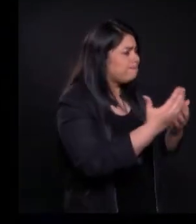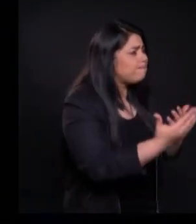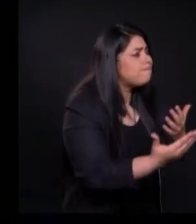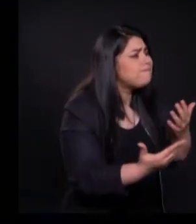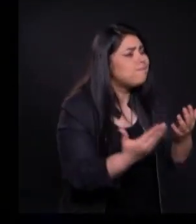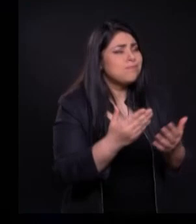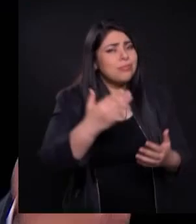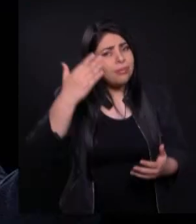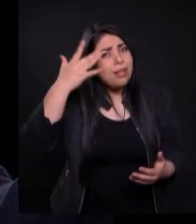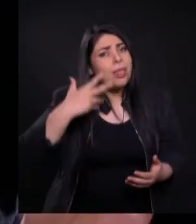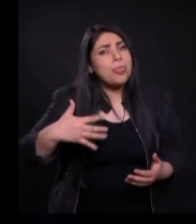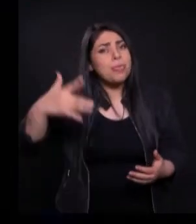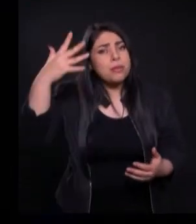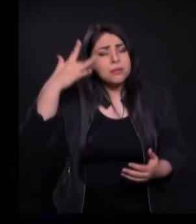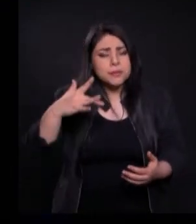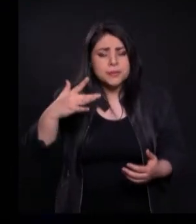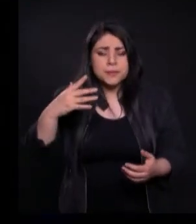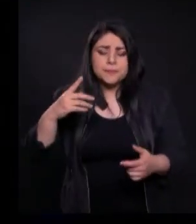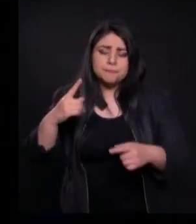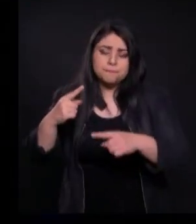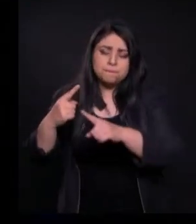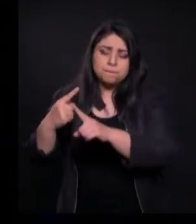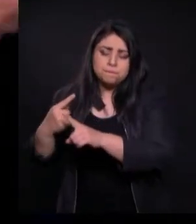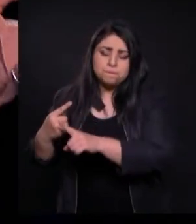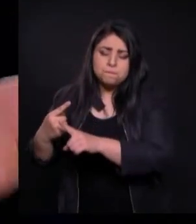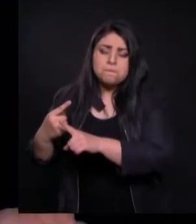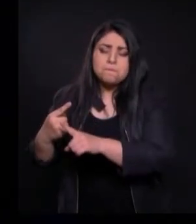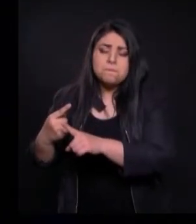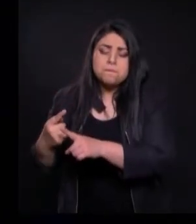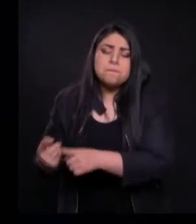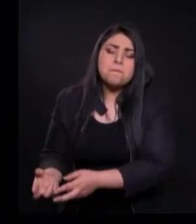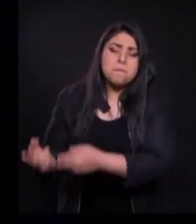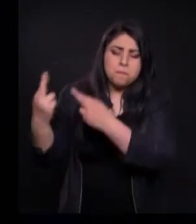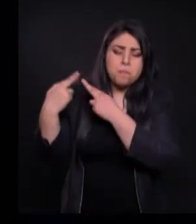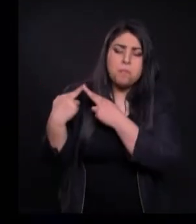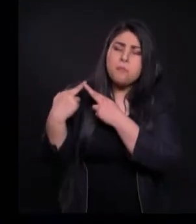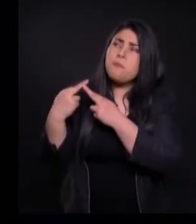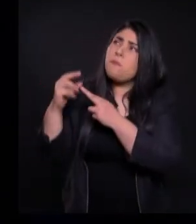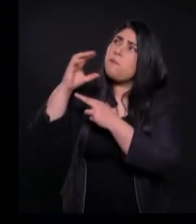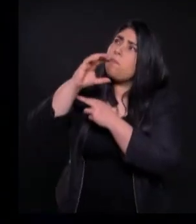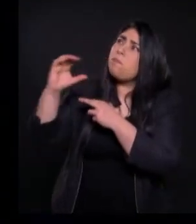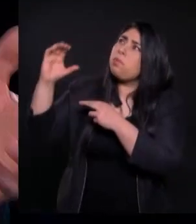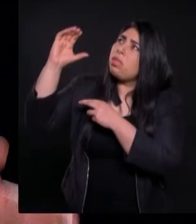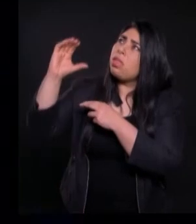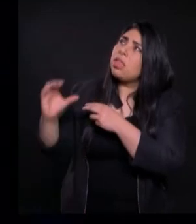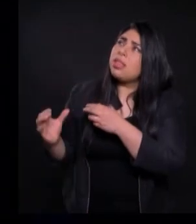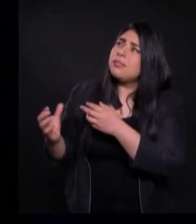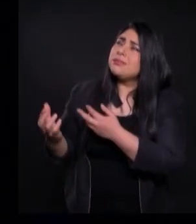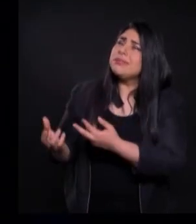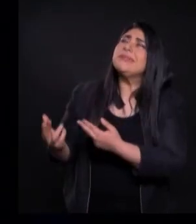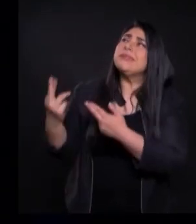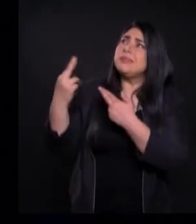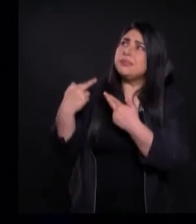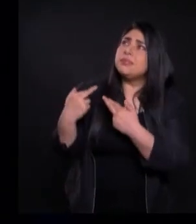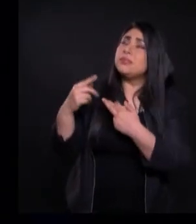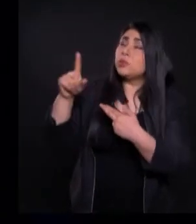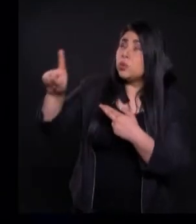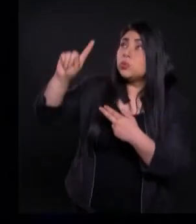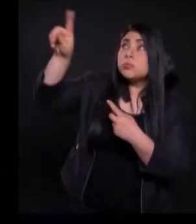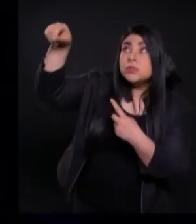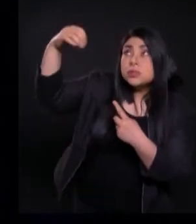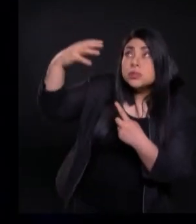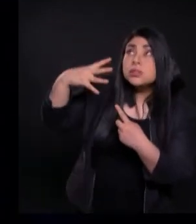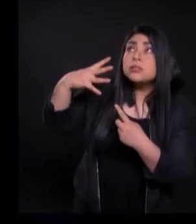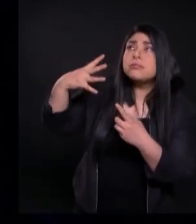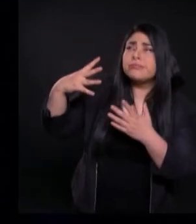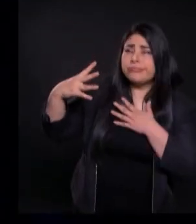Y decirle Señor Si lo que Hoy tengo Realmente Ha sido Por gracia Cómo no Darlo A los demás De